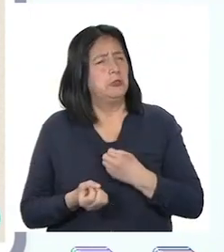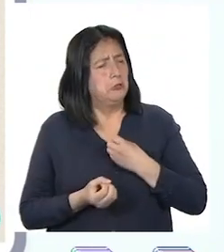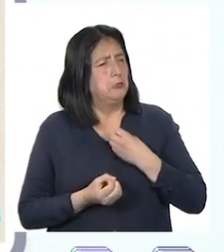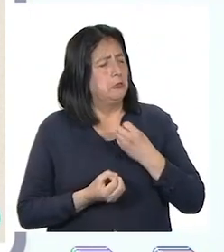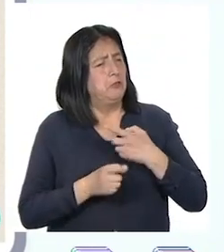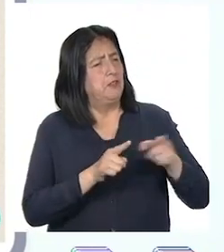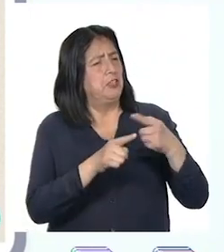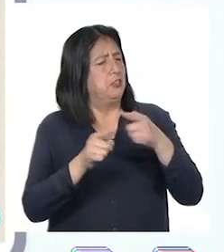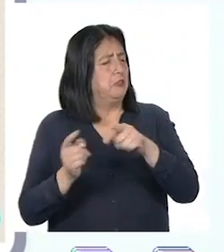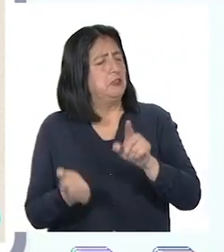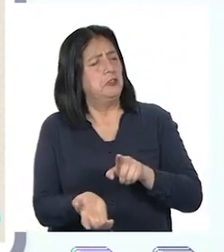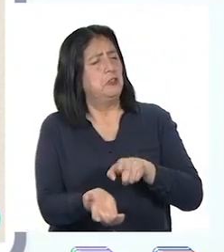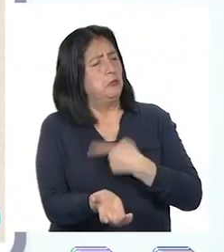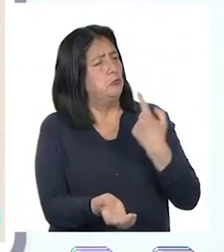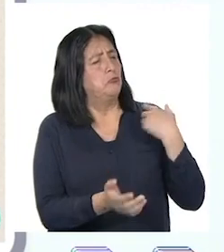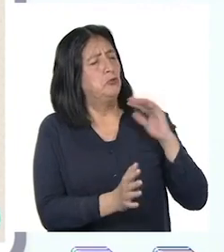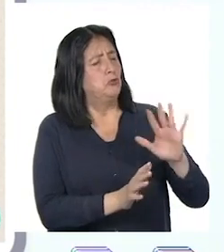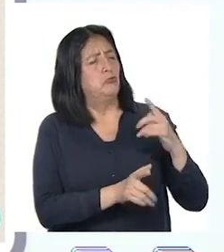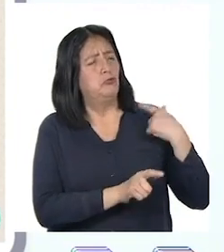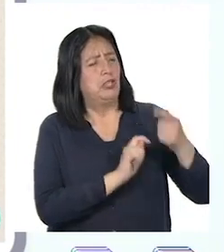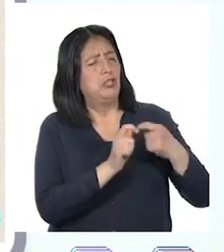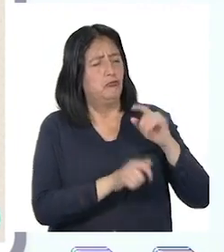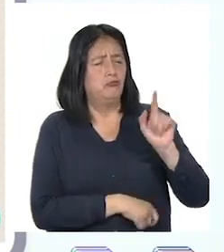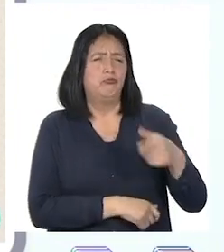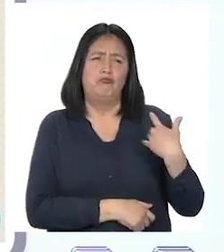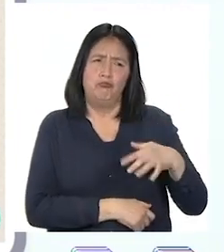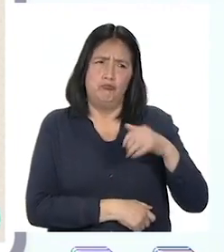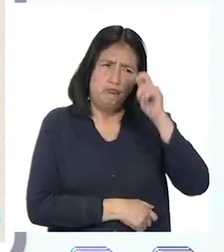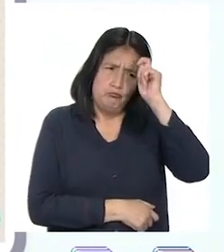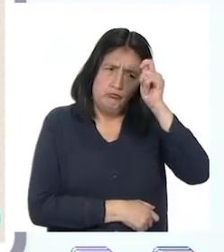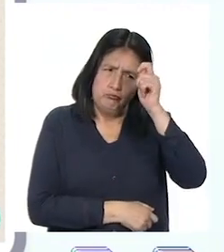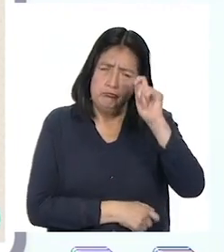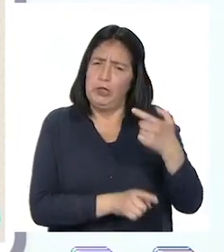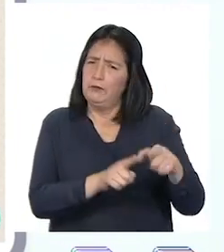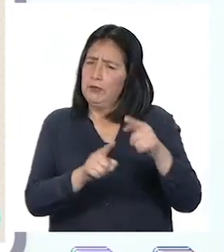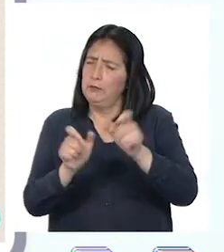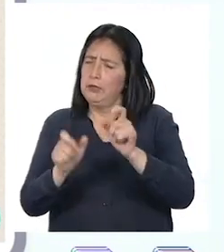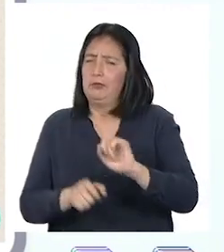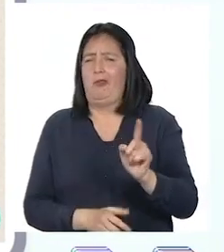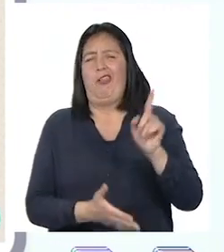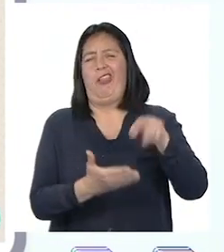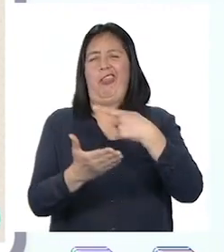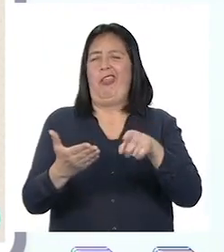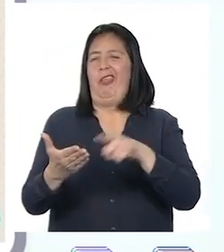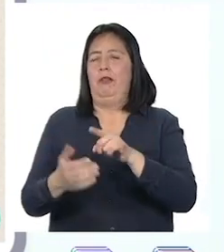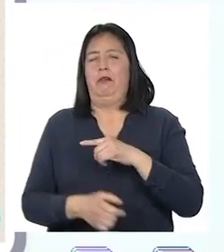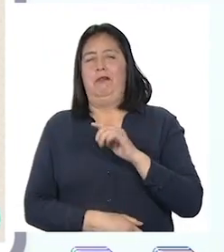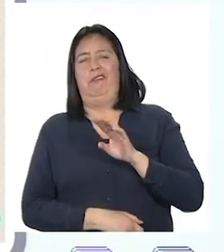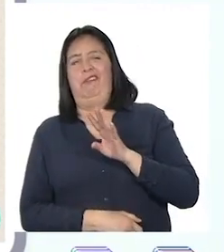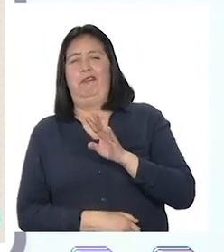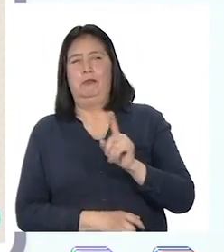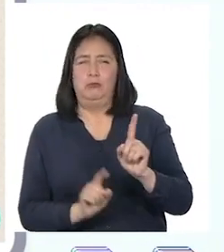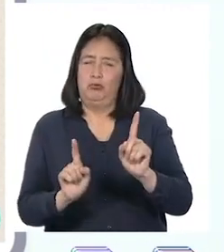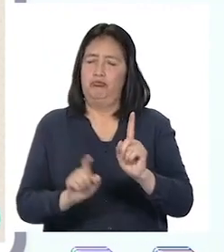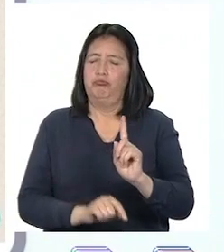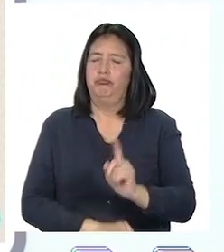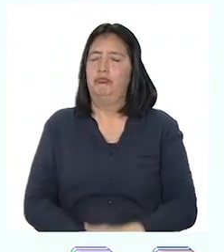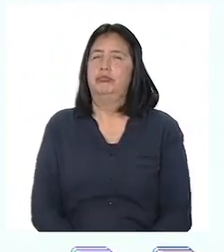diferentes costumbres y tradiciones. Vamos a valorar las diferencias en vez de juzgarlas o mirarlas raro.